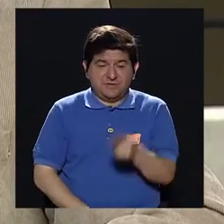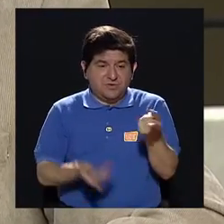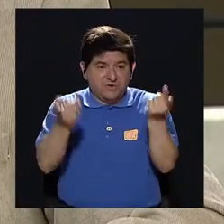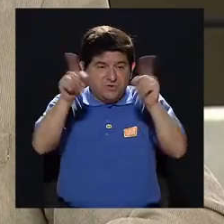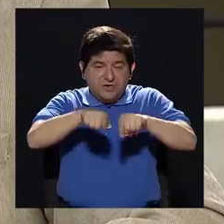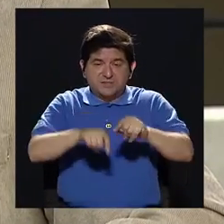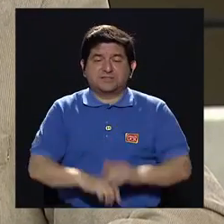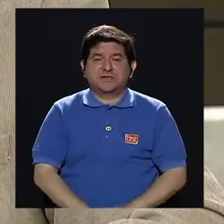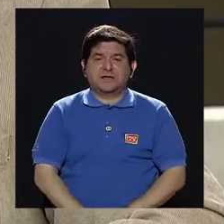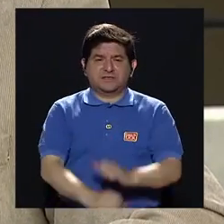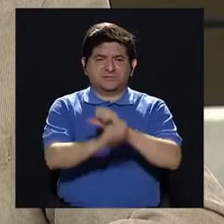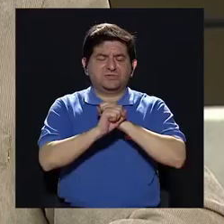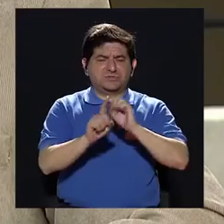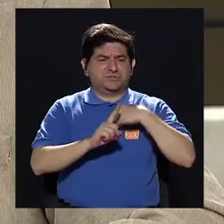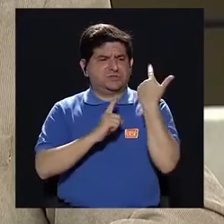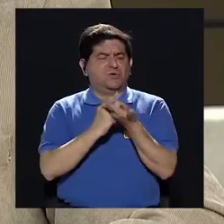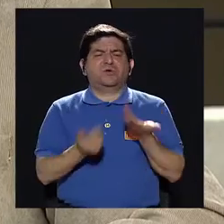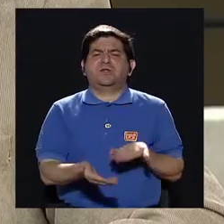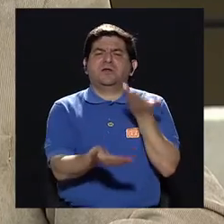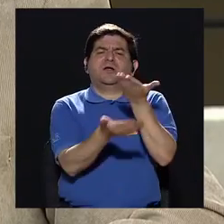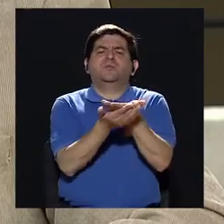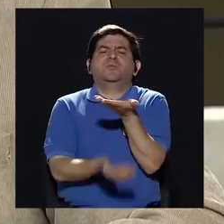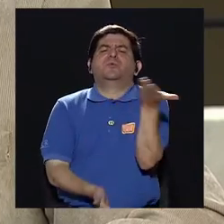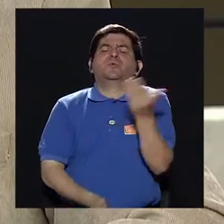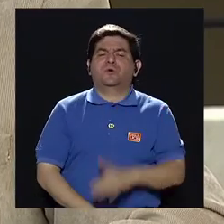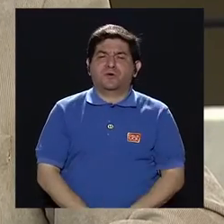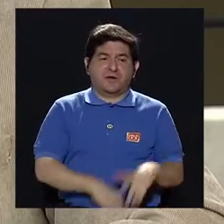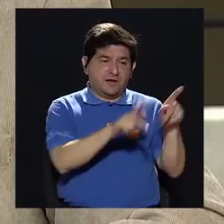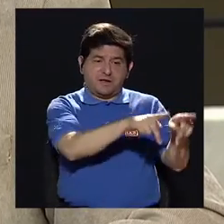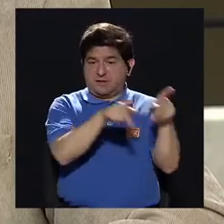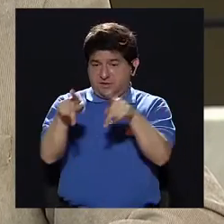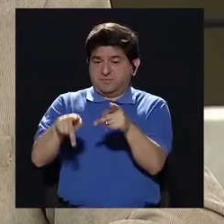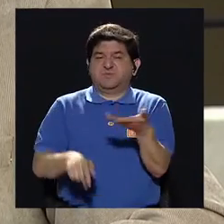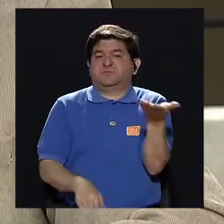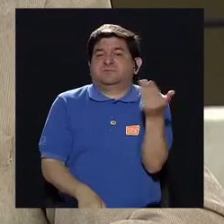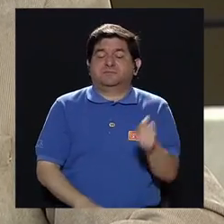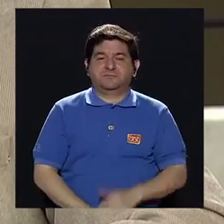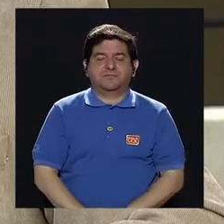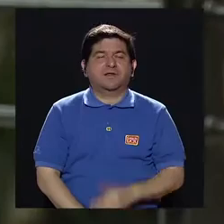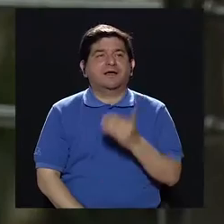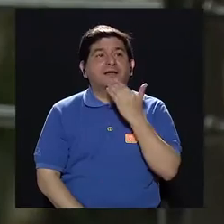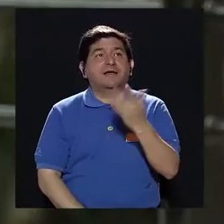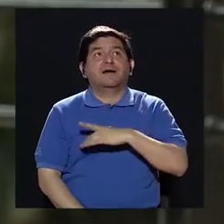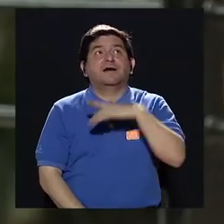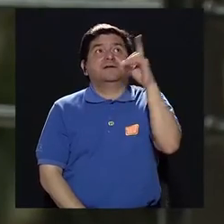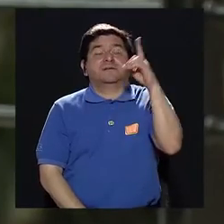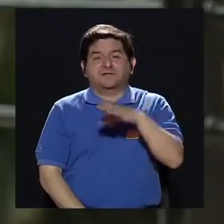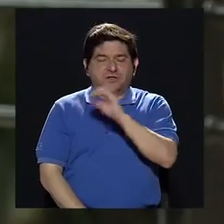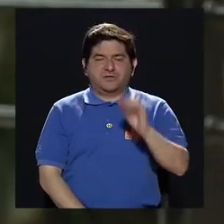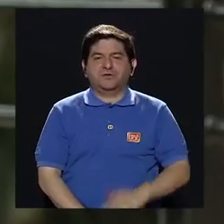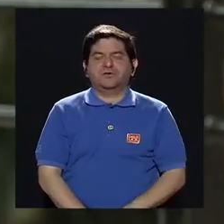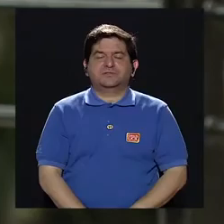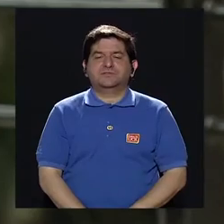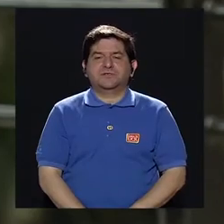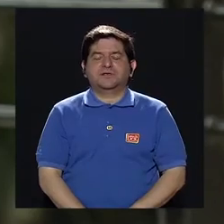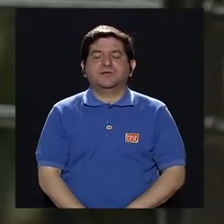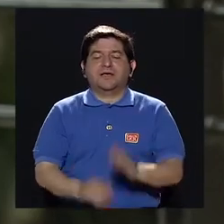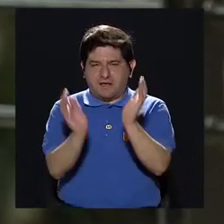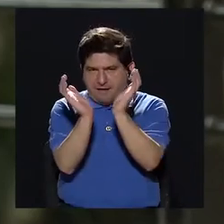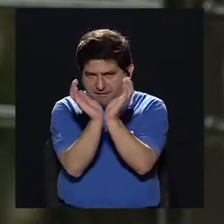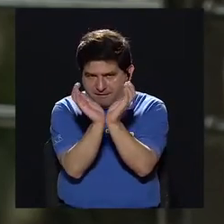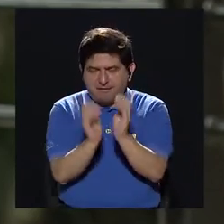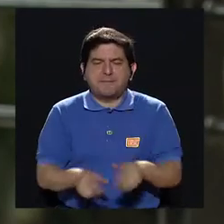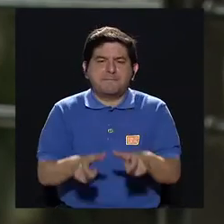hoy en día la seguridad social ofrece, pues, a los pacientes? Bueno, gracias a Dios y gracias a la caja, ¿verdad?